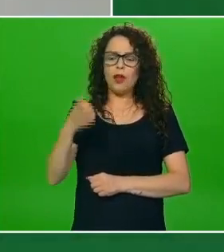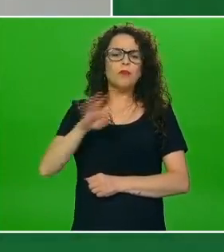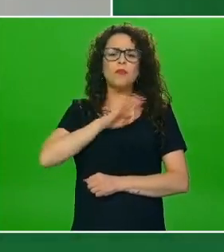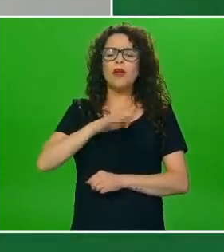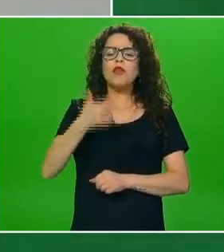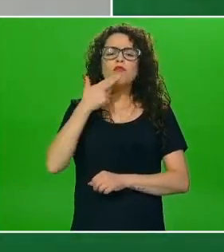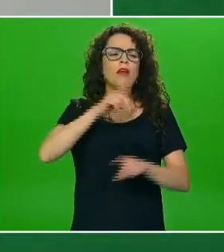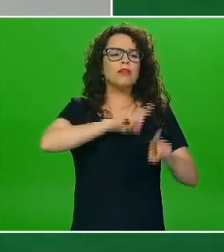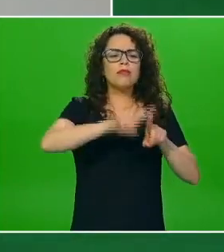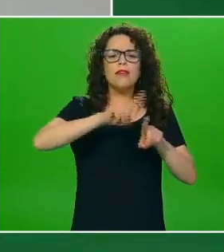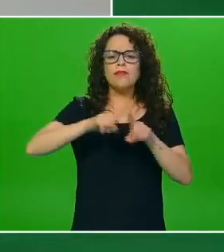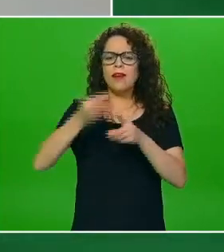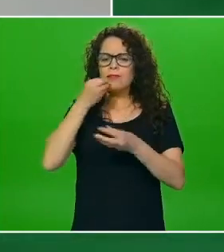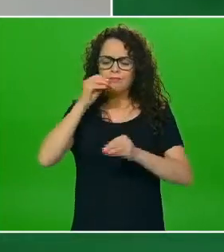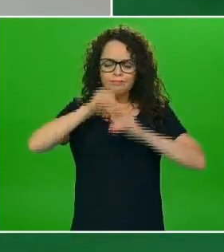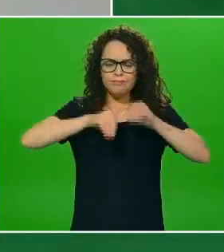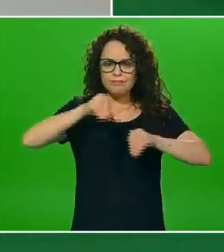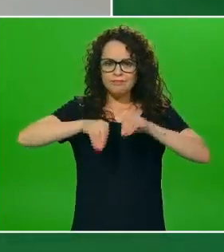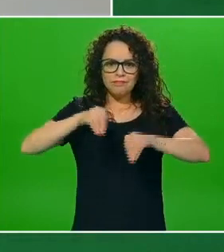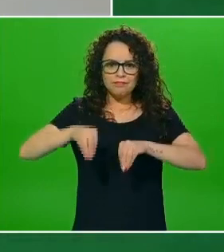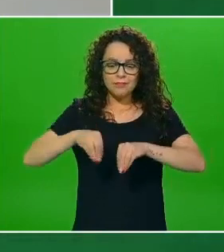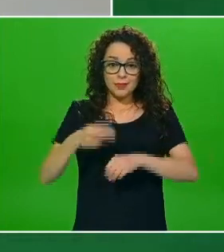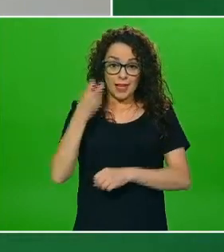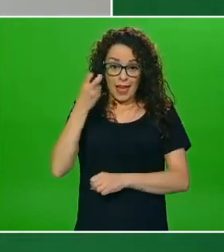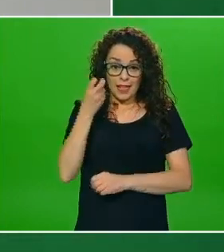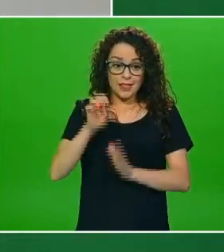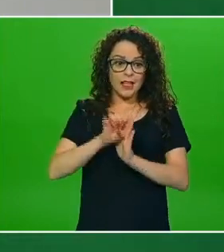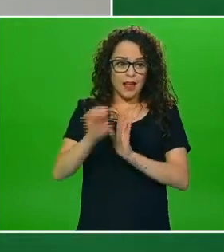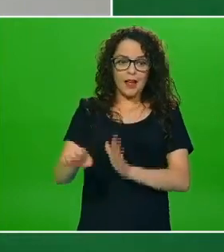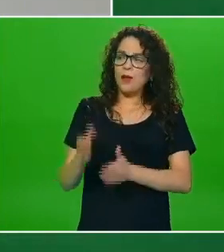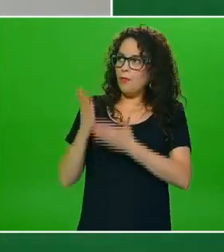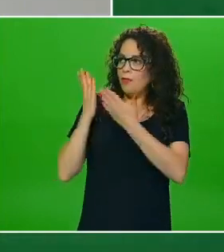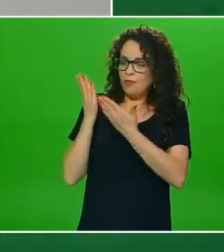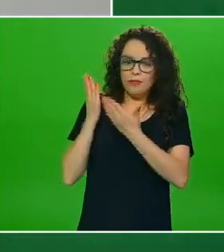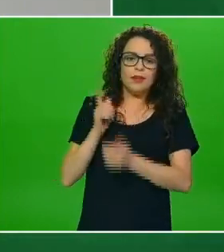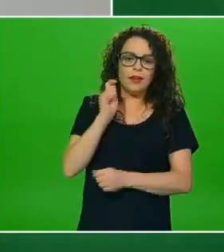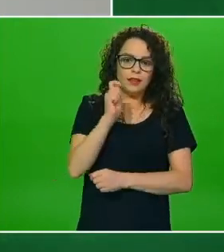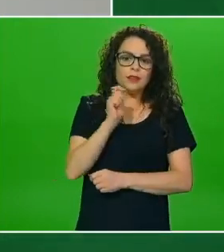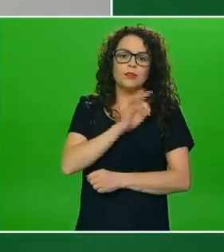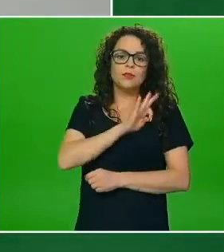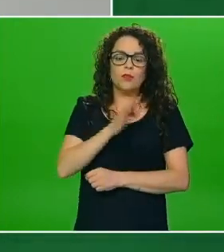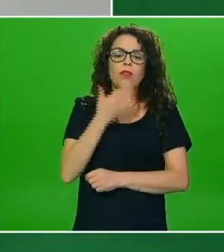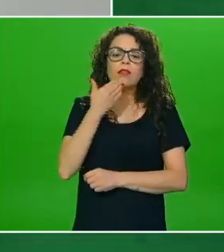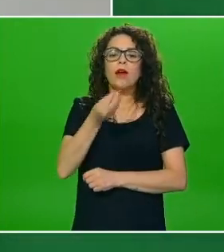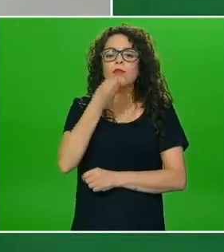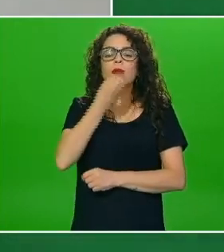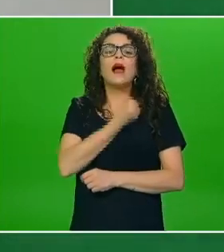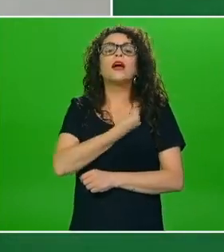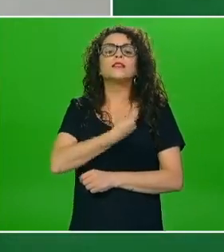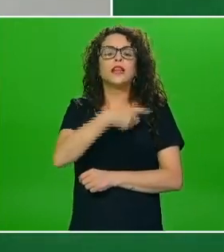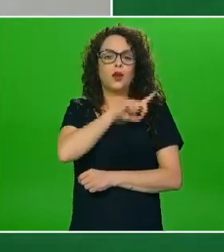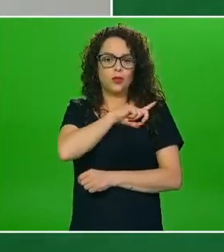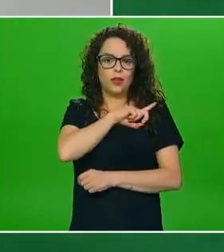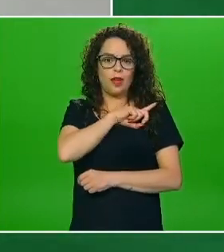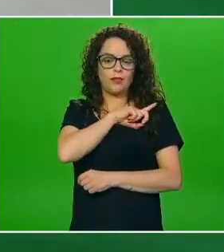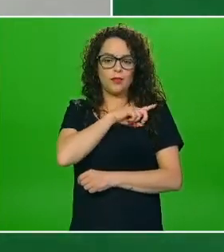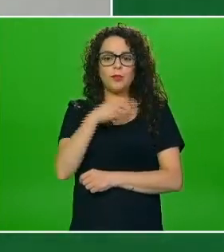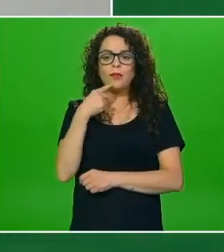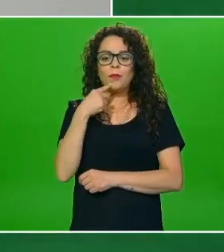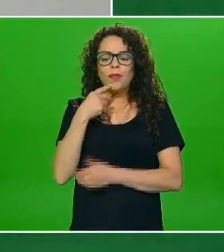¿no? entonces este es por ejemplo un ejemplo de un rico antojo saludable pueden